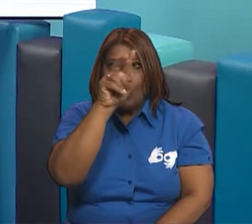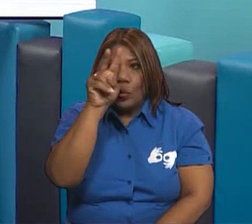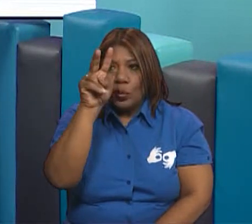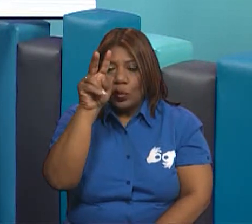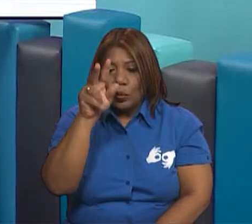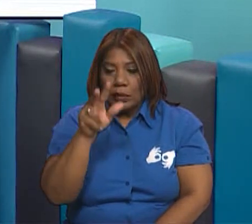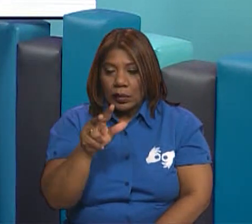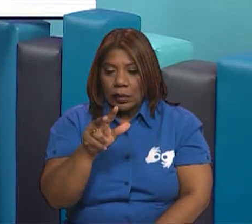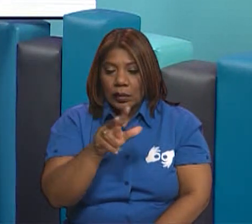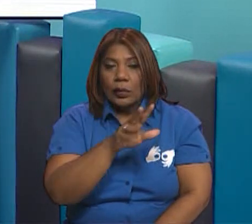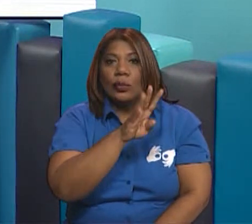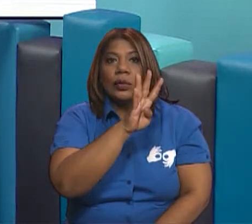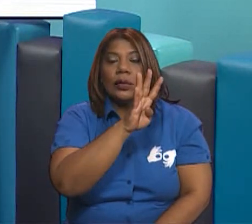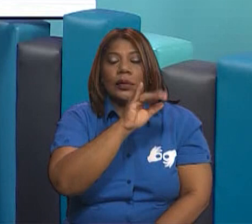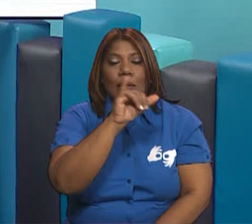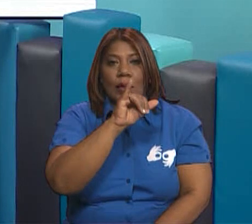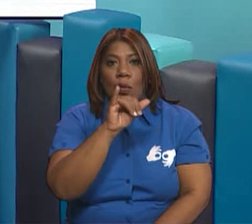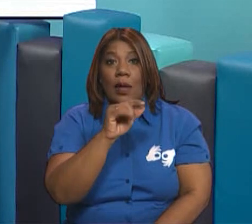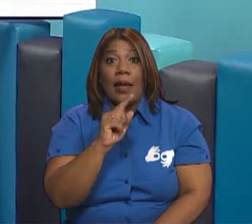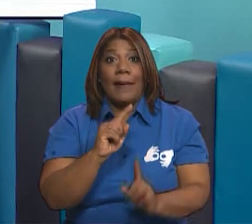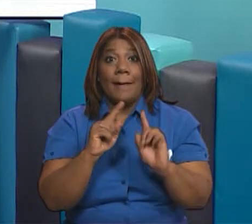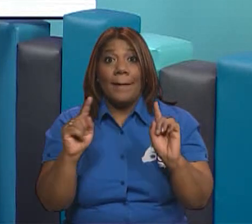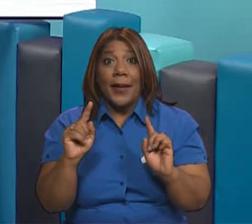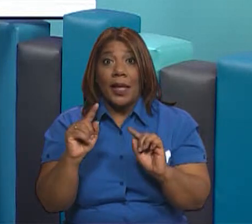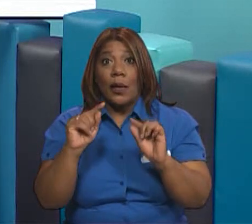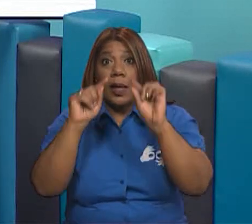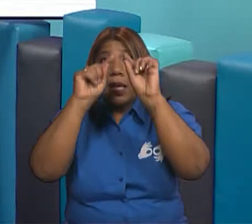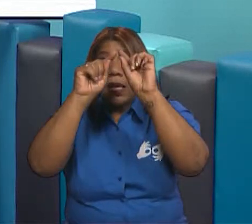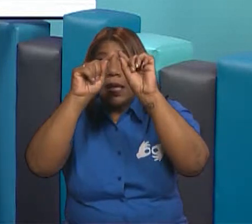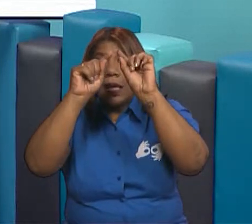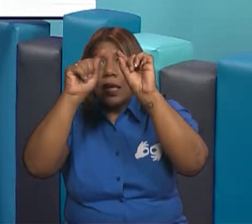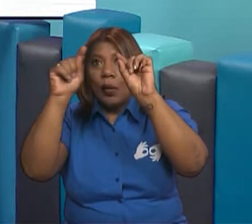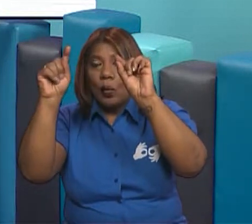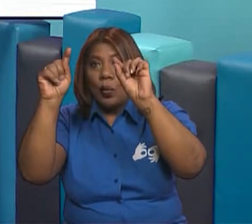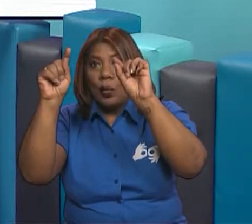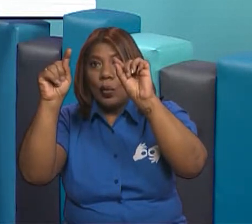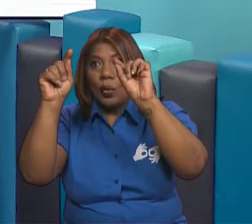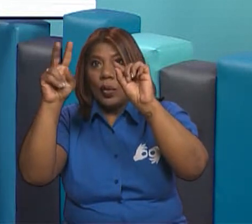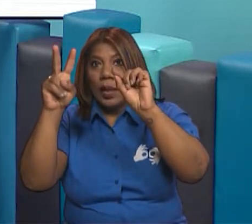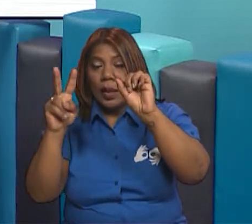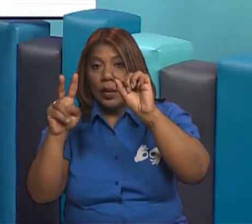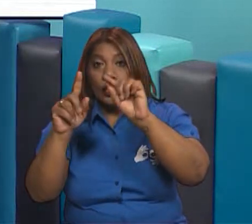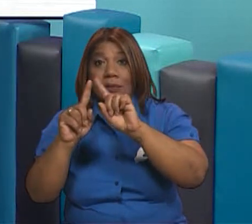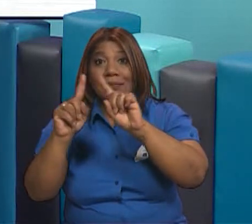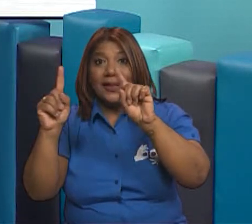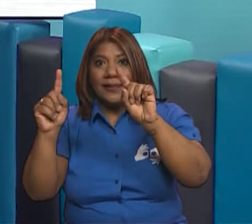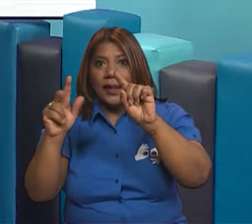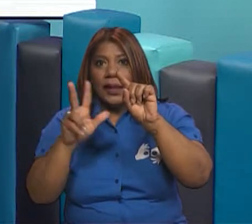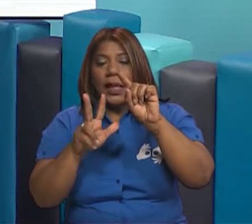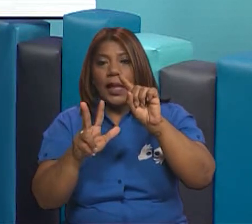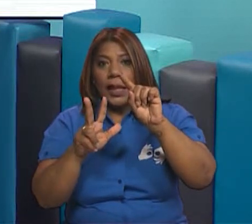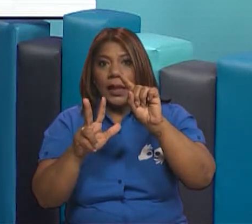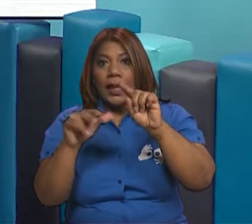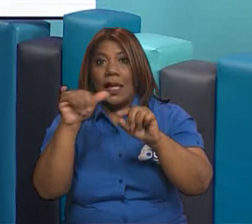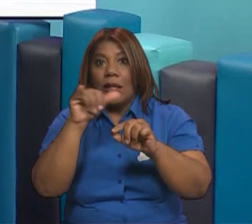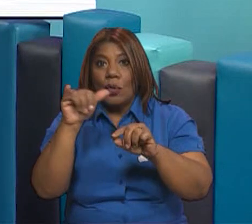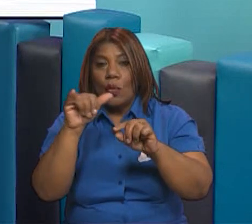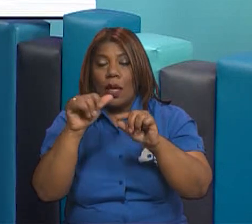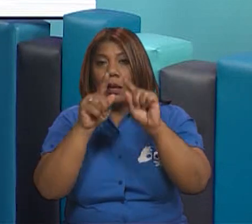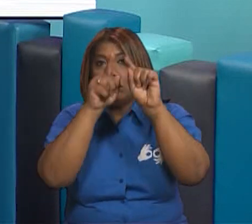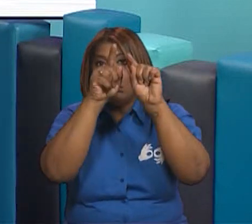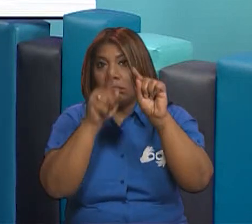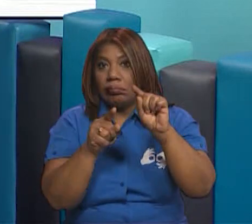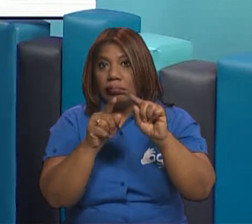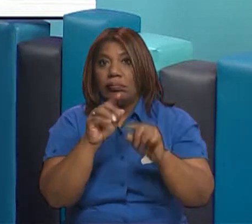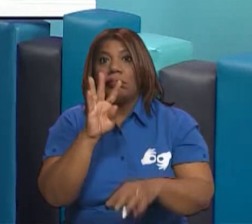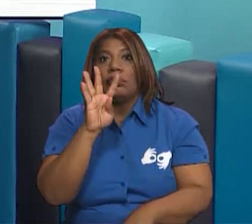rectángulo solo tienen igual medida los lados que son opuestos. Veámoslo acá. El lado izquierdo con el